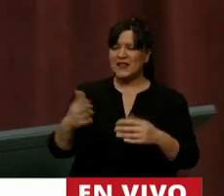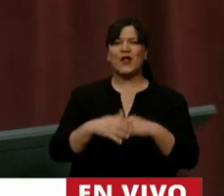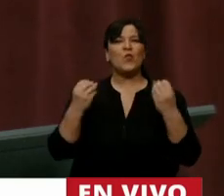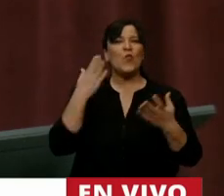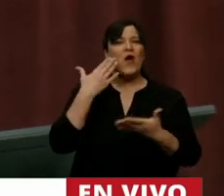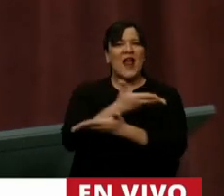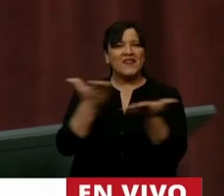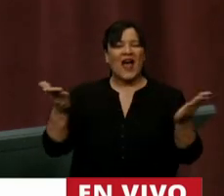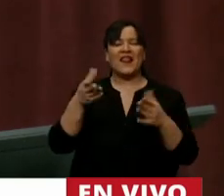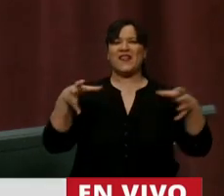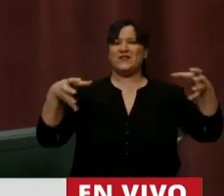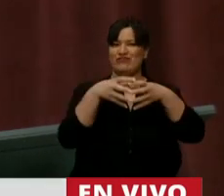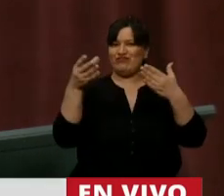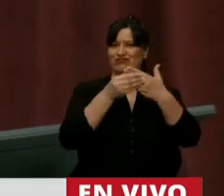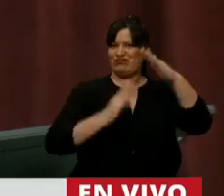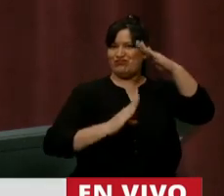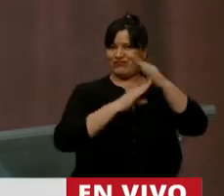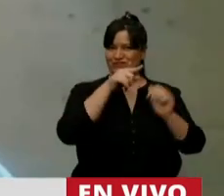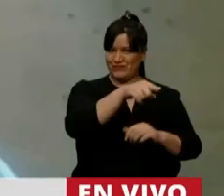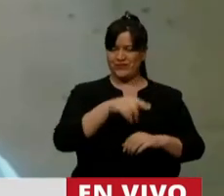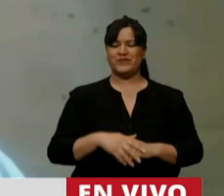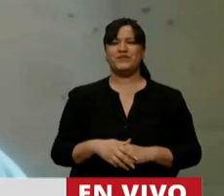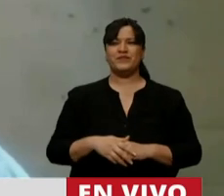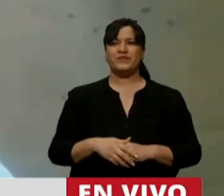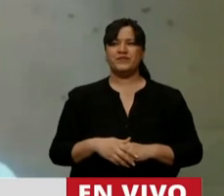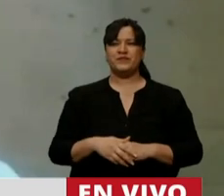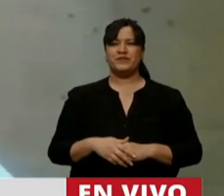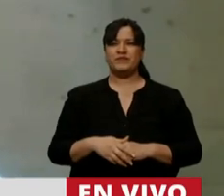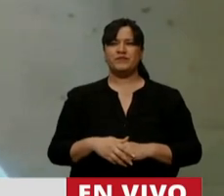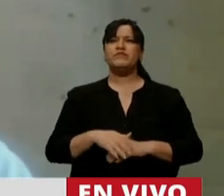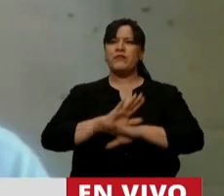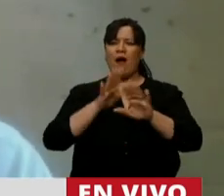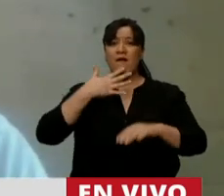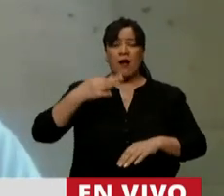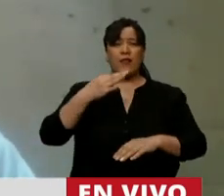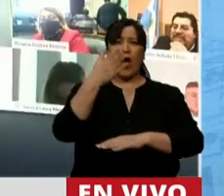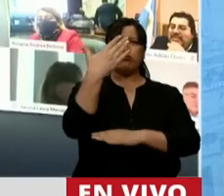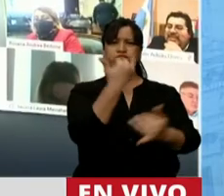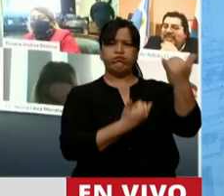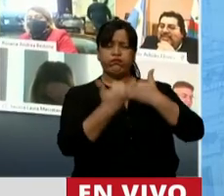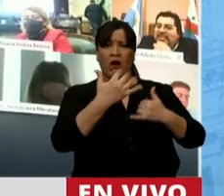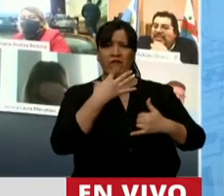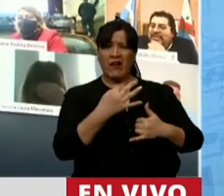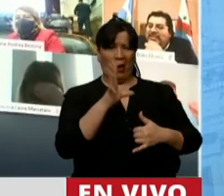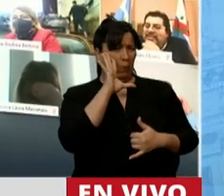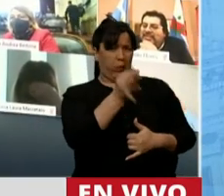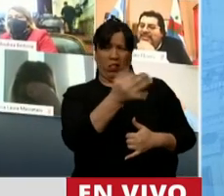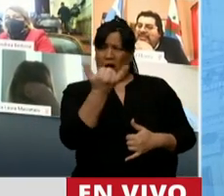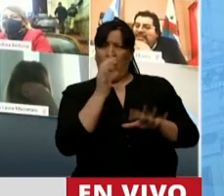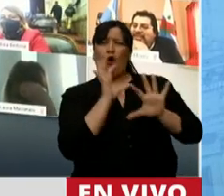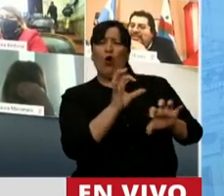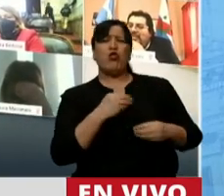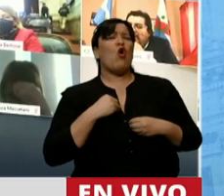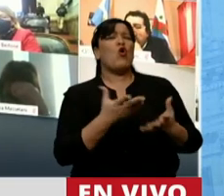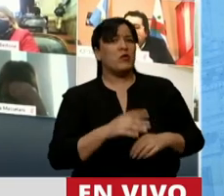Buenas tardes, señor Jefe de Gabinete de Ministros. Ha tenido un mensaje lleno de odio, Ministro. ¿Cómo se